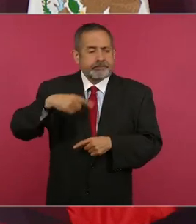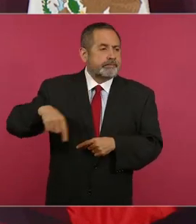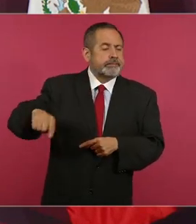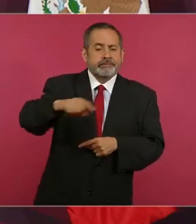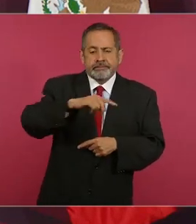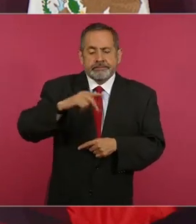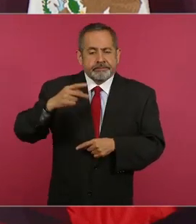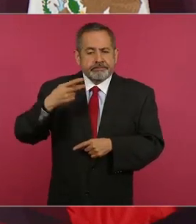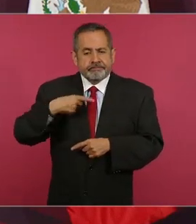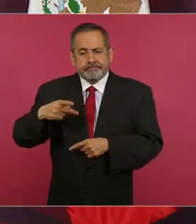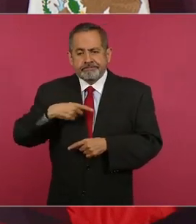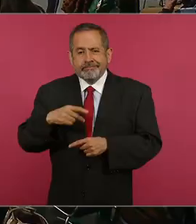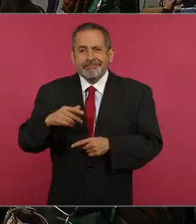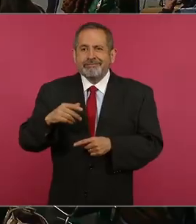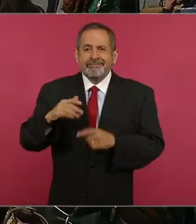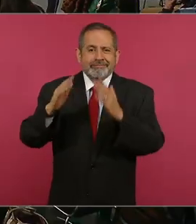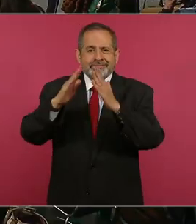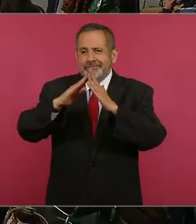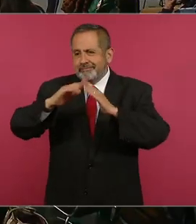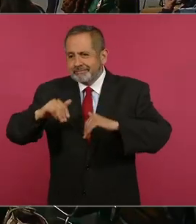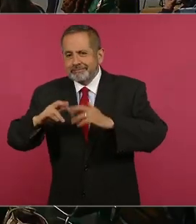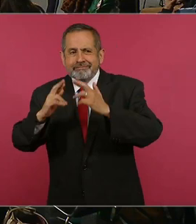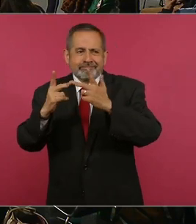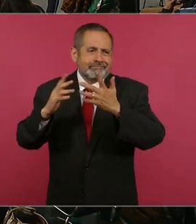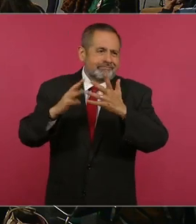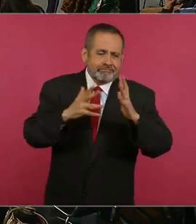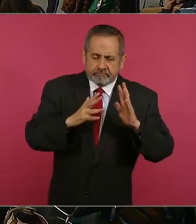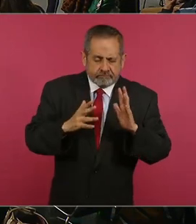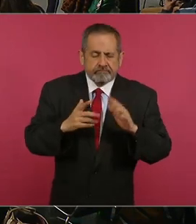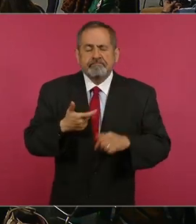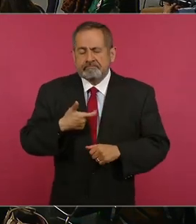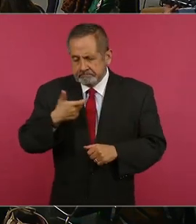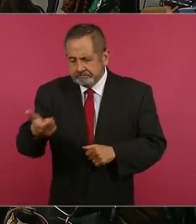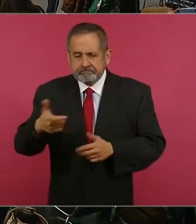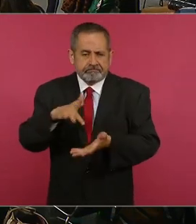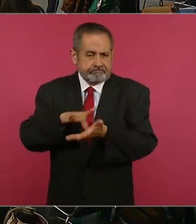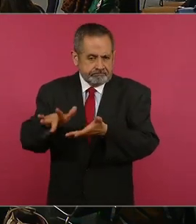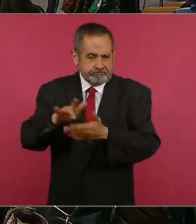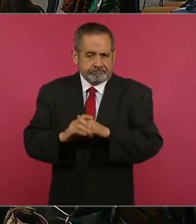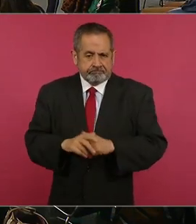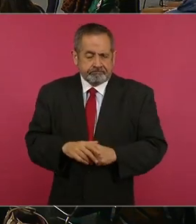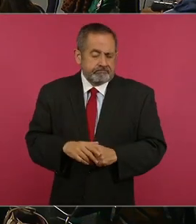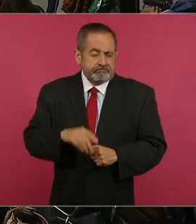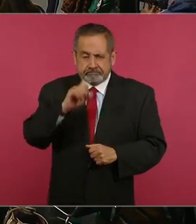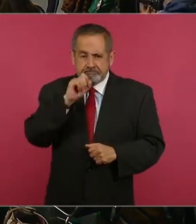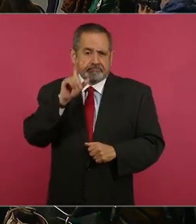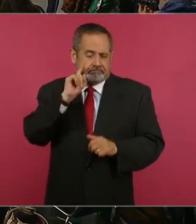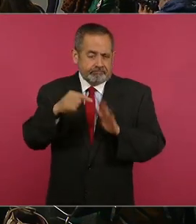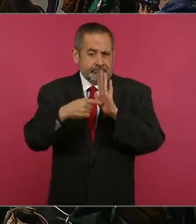y todas las medidas para